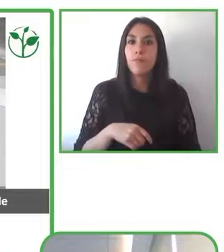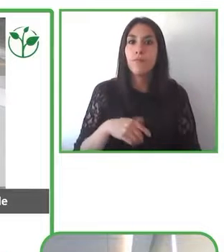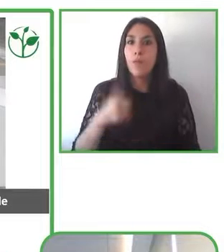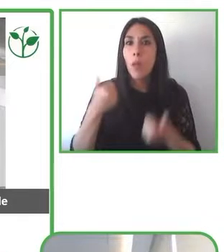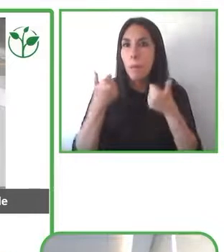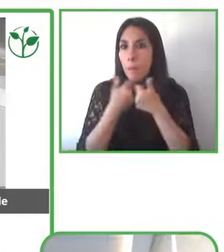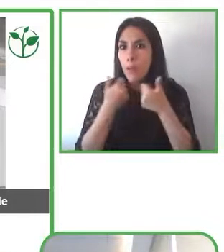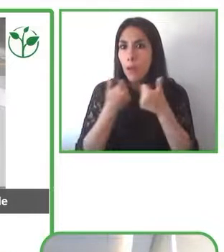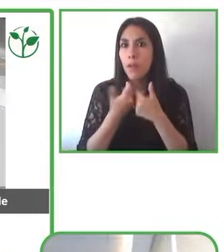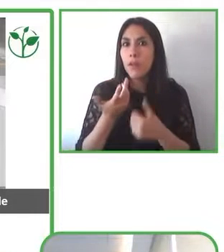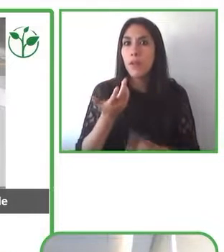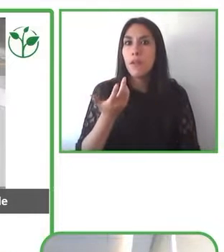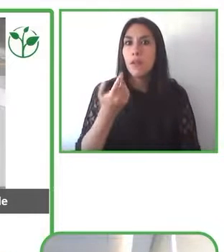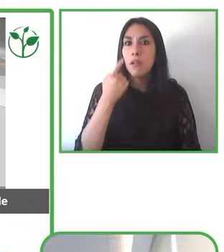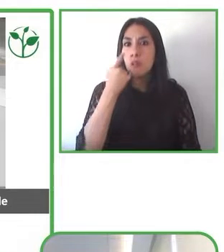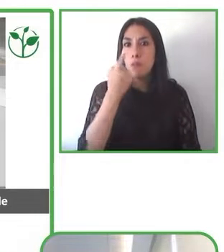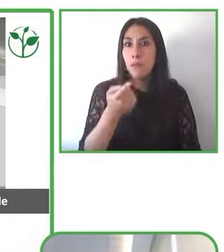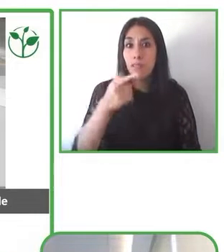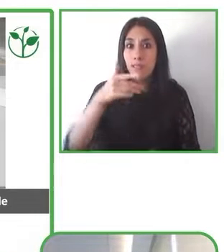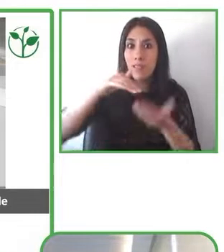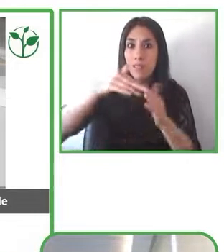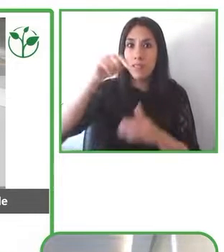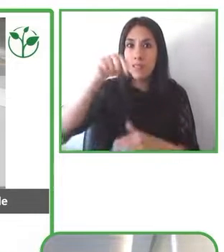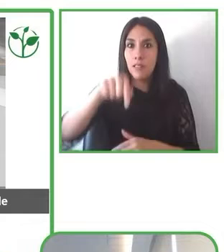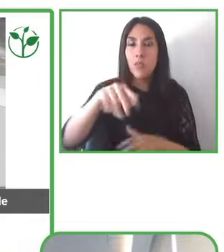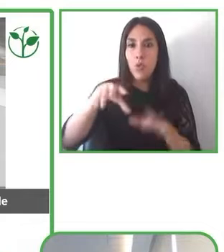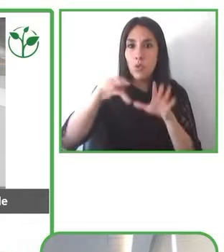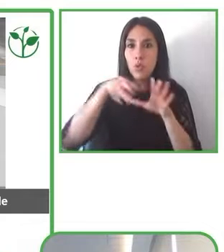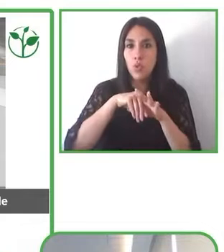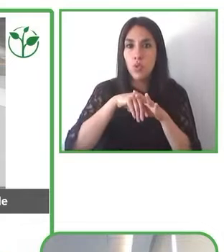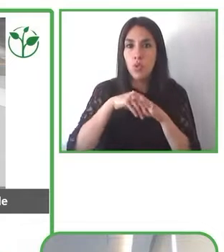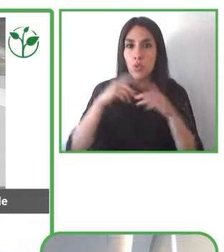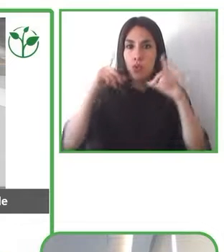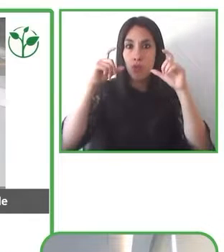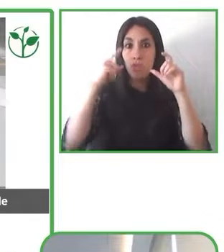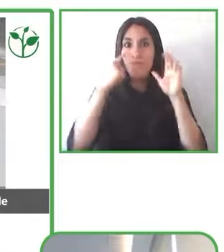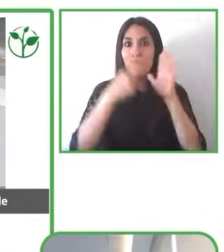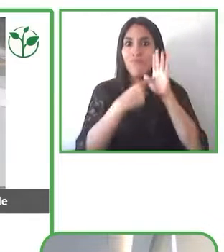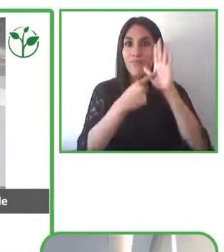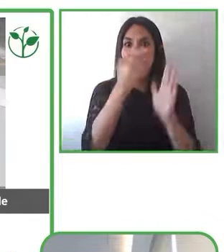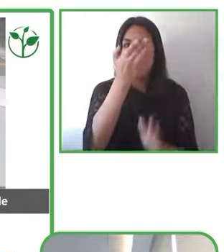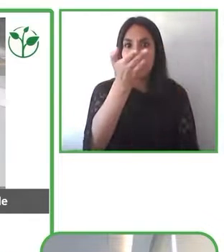derecha en la ciudad de Iquique que fue el inicio de este proyecto